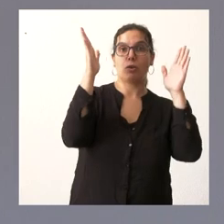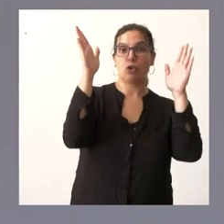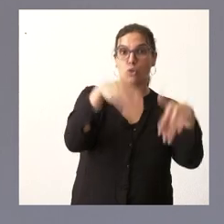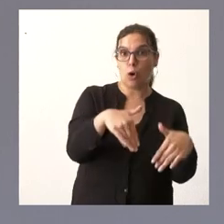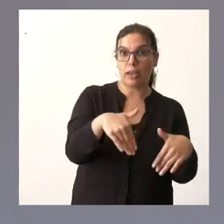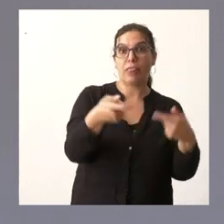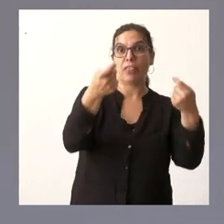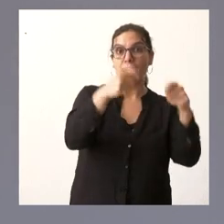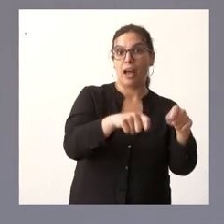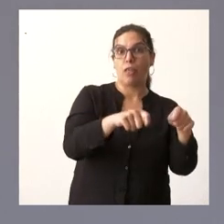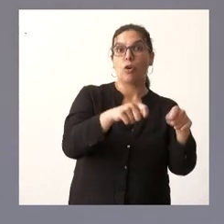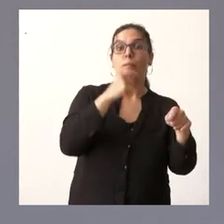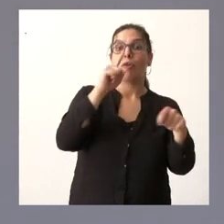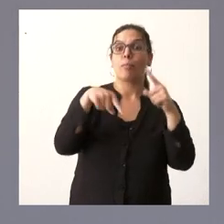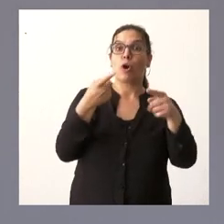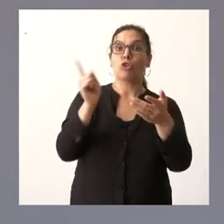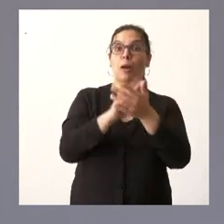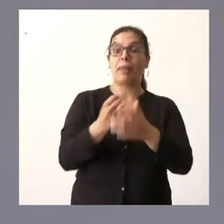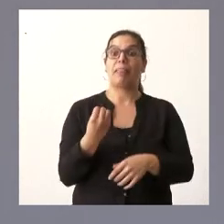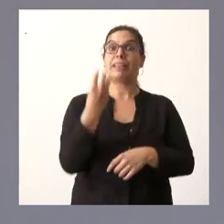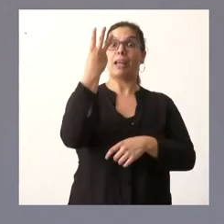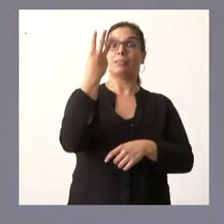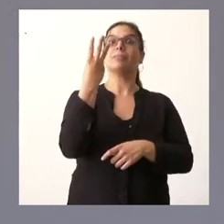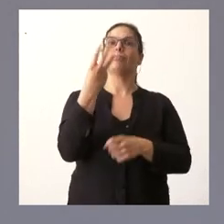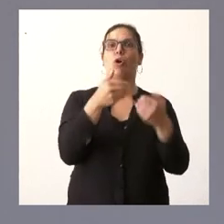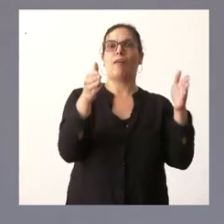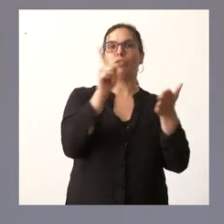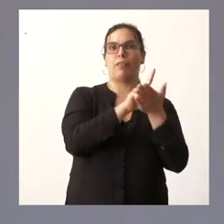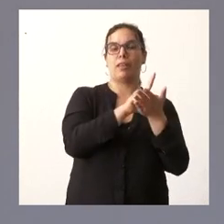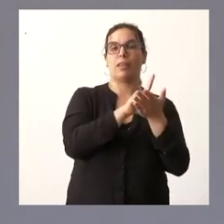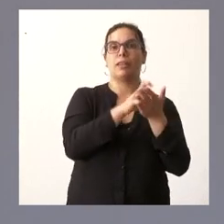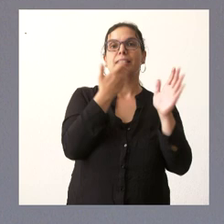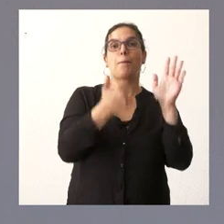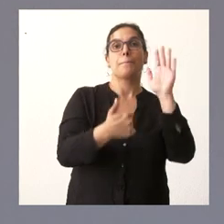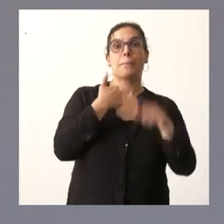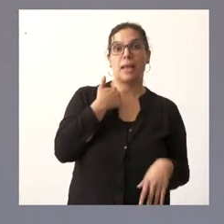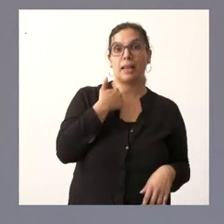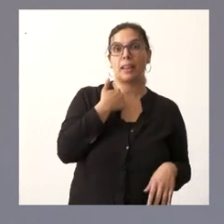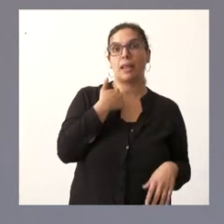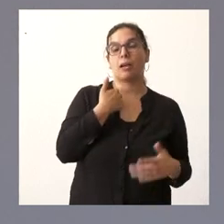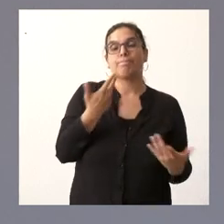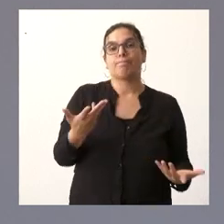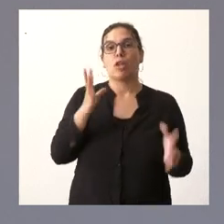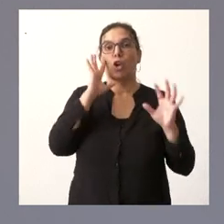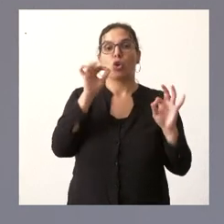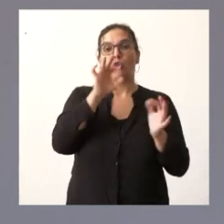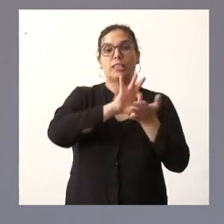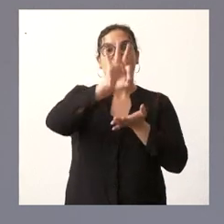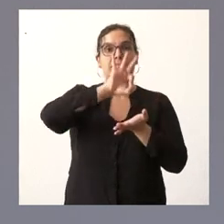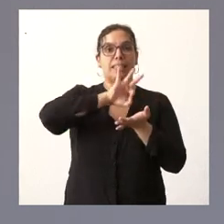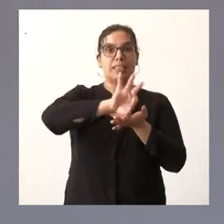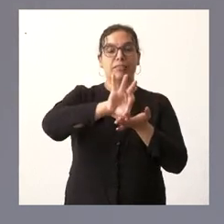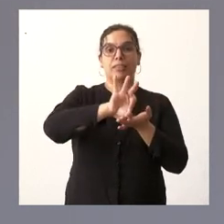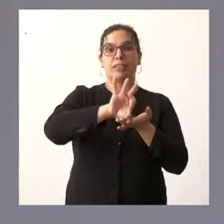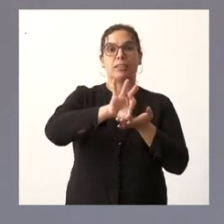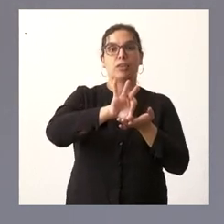reabrirá si en una localidad se pierde ese centro y ese número de alumnos pues lógicamente ese servicio se presta